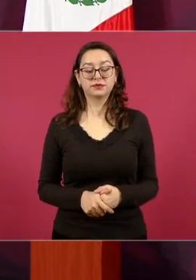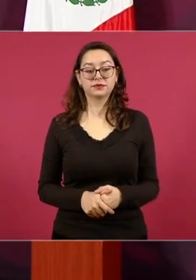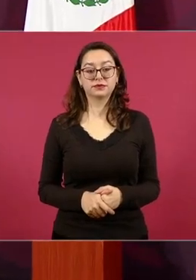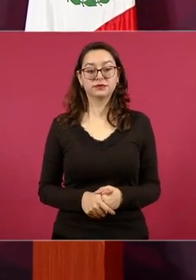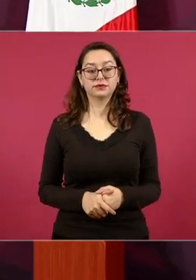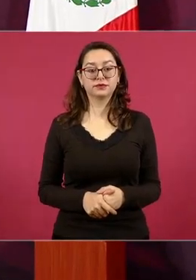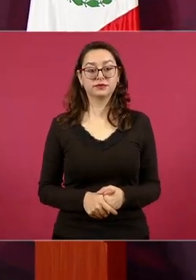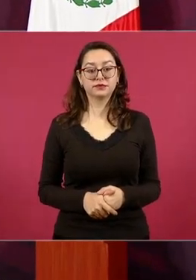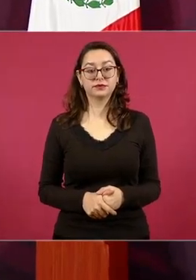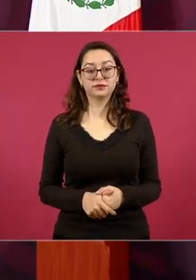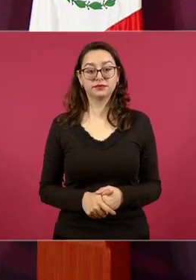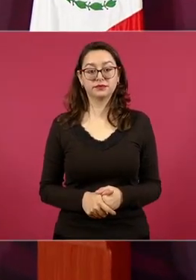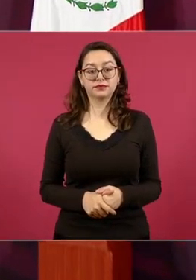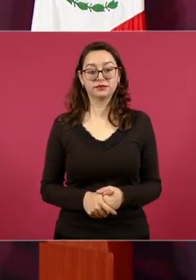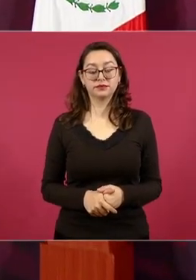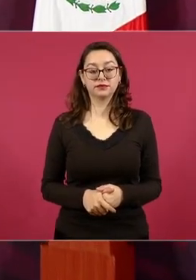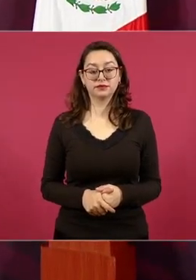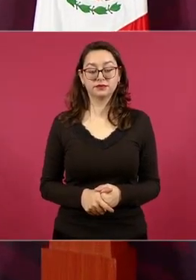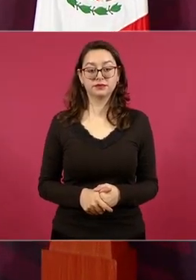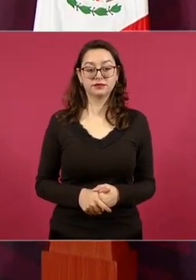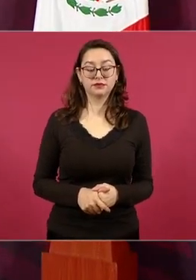nada